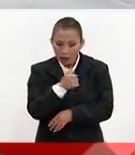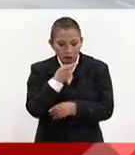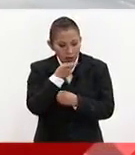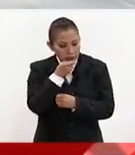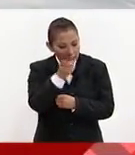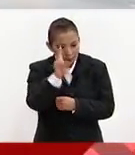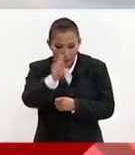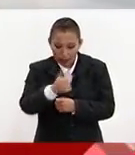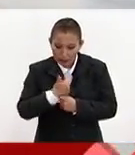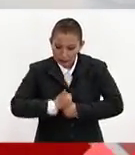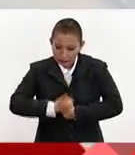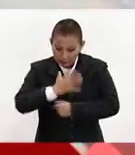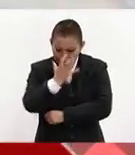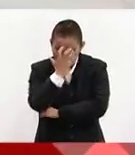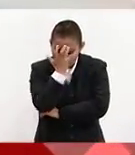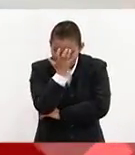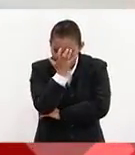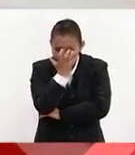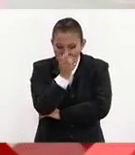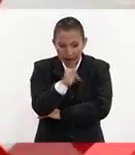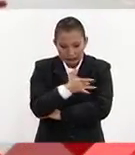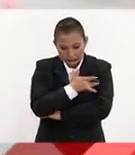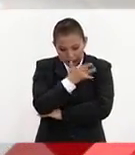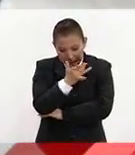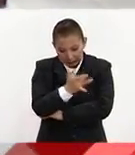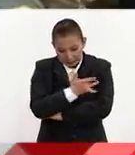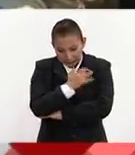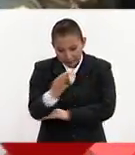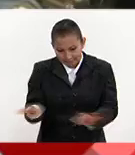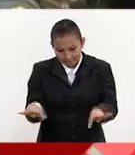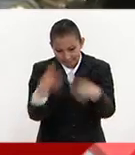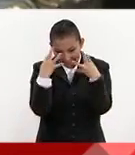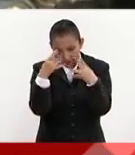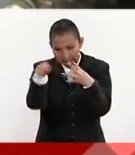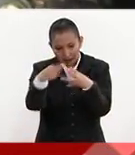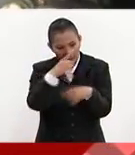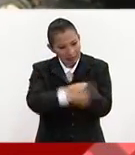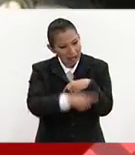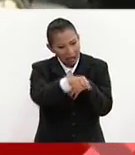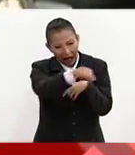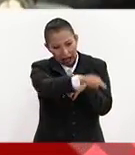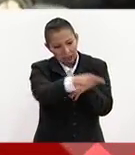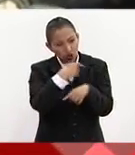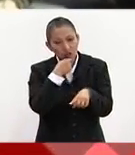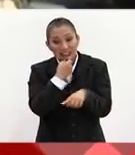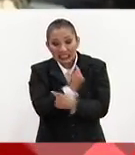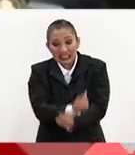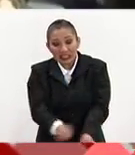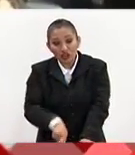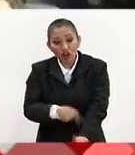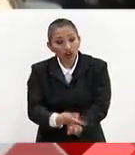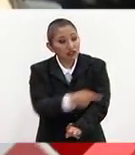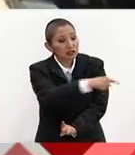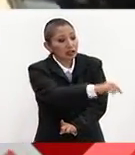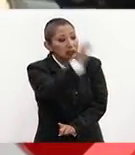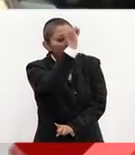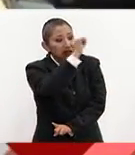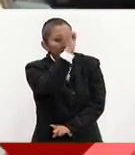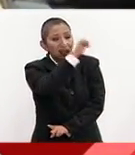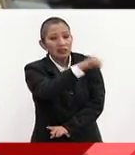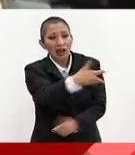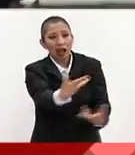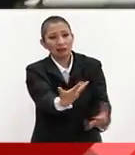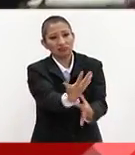manifestar el dolor y la vergüenza que siento ante el daño irreparable causado a niños por parte de ministros de la